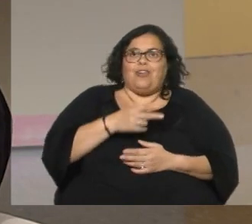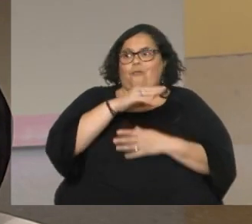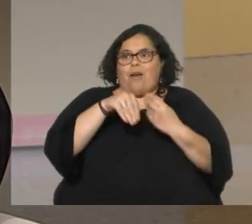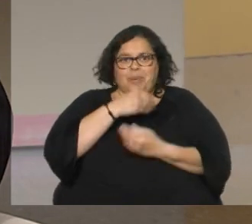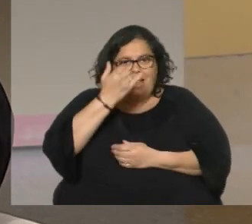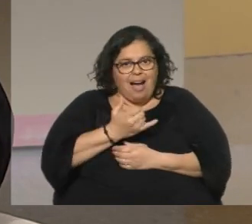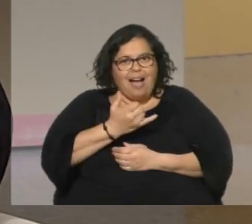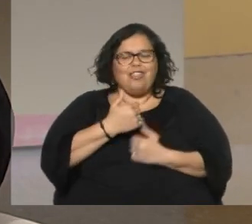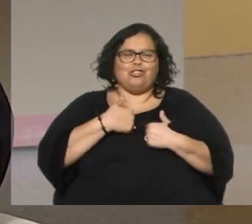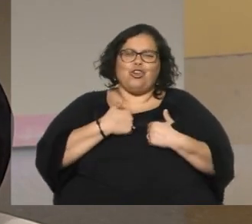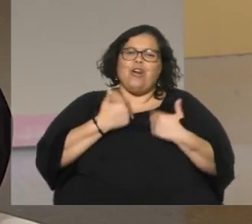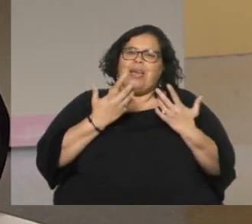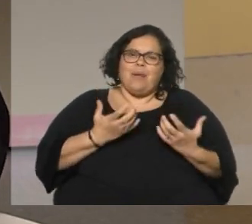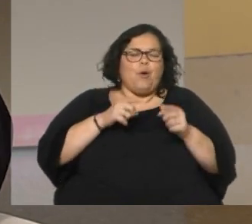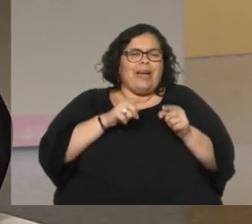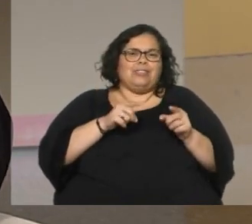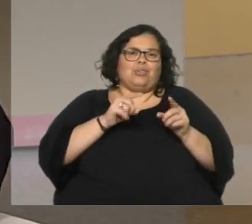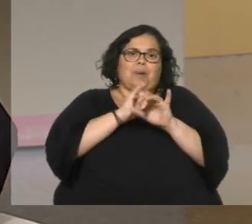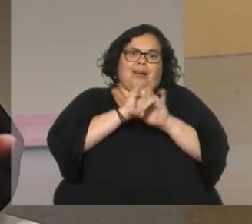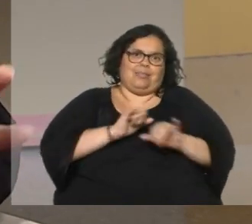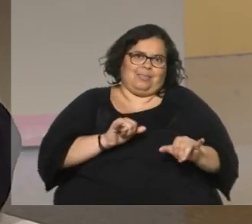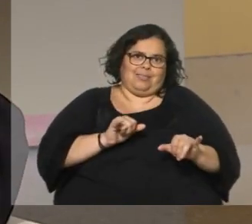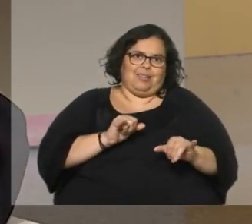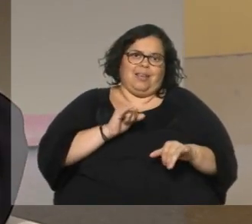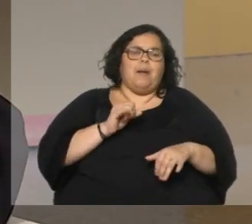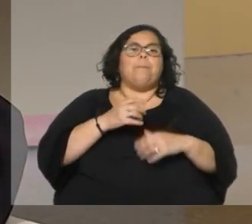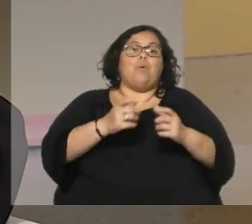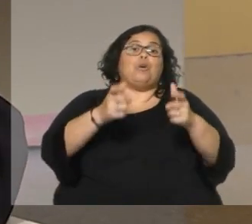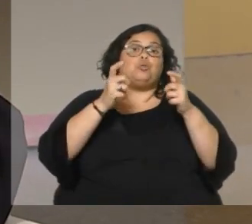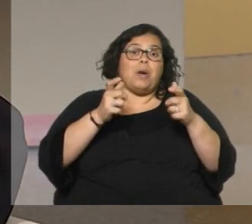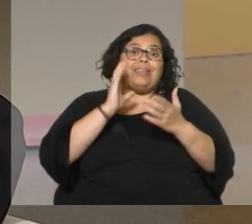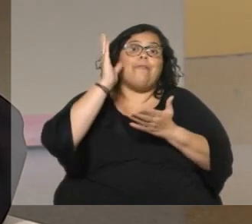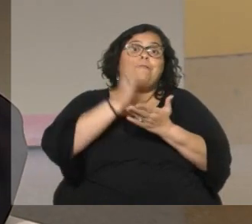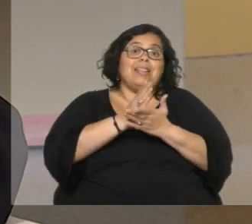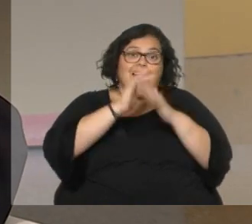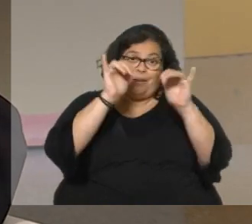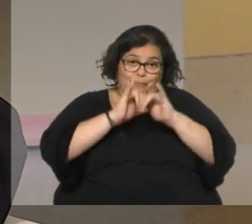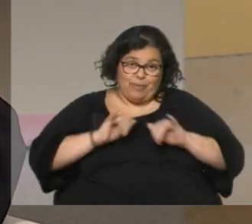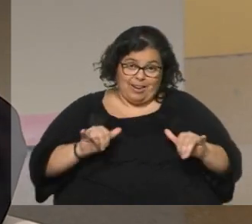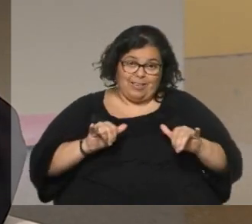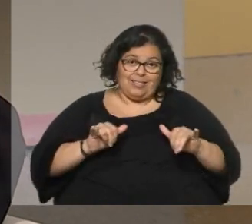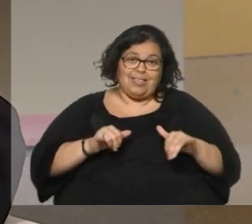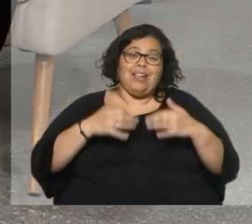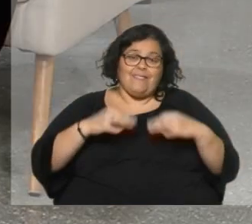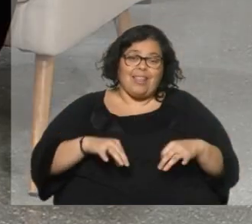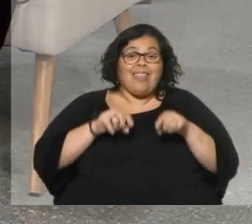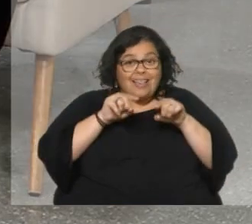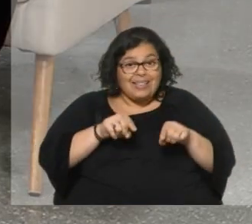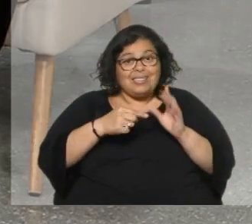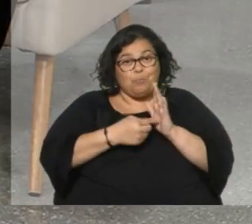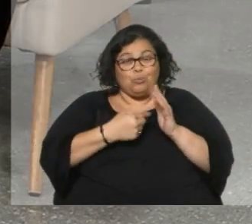que en definitiva eso no pase a mayores por suerte podemos contar el final feliz y de eso hasta el día de hoy estoy realmente muy complacido